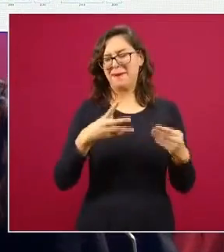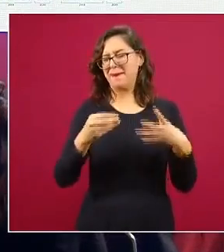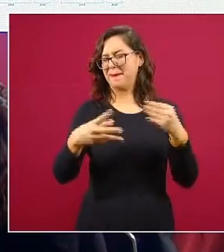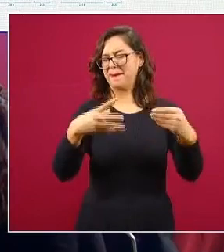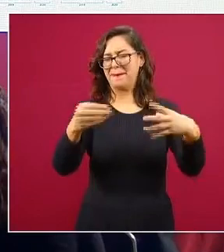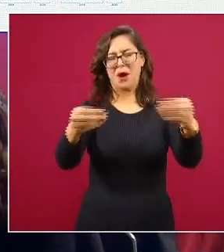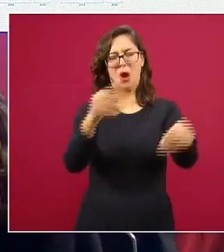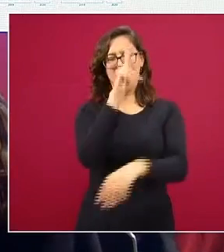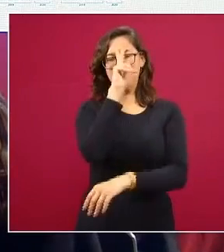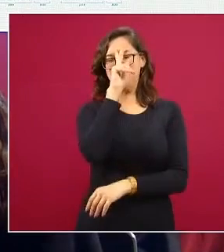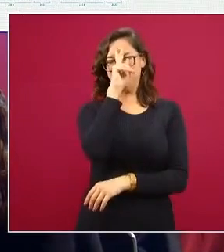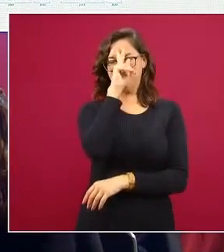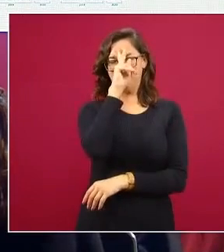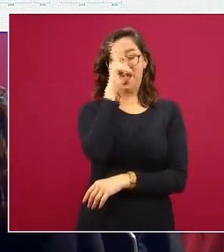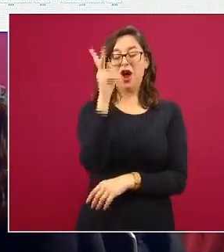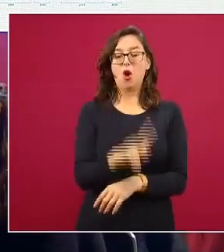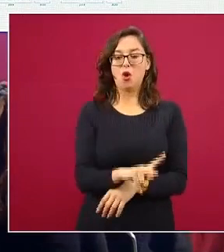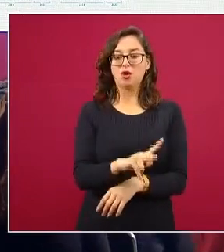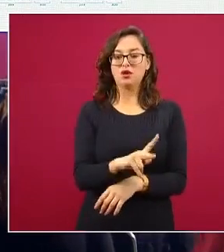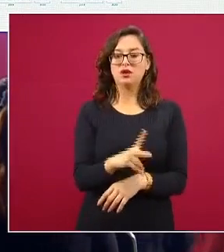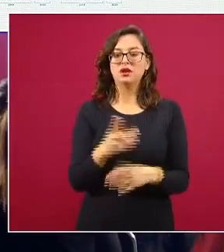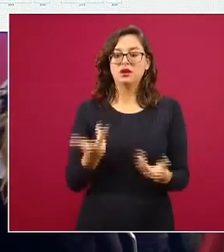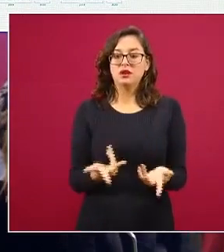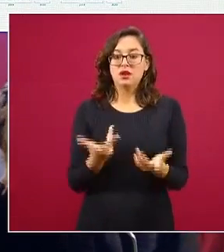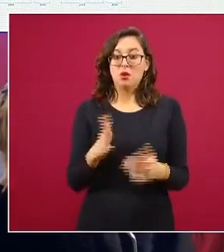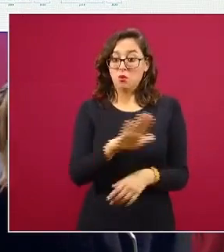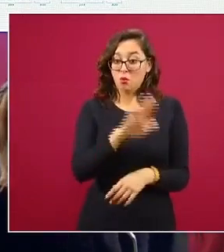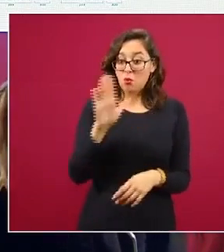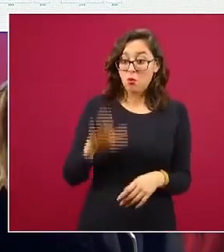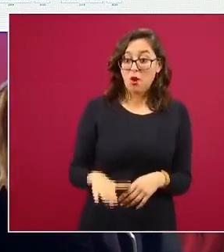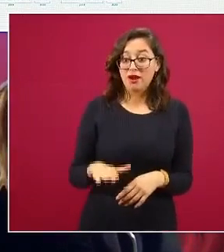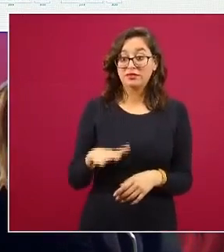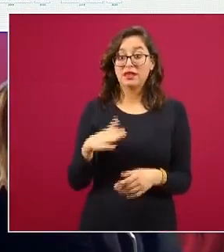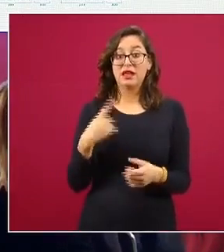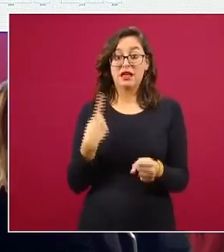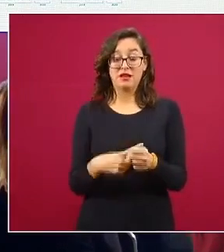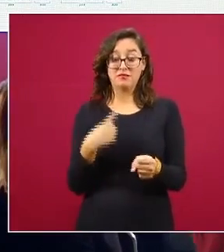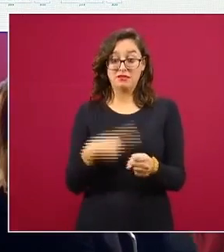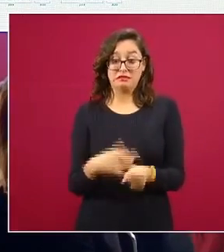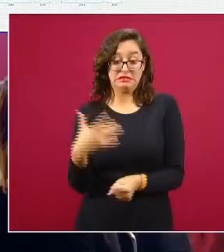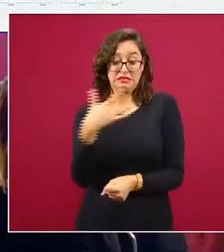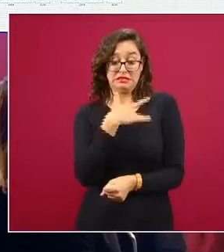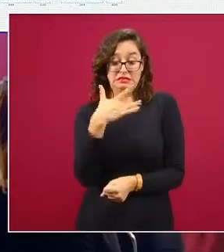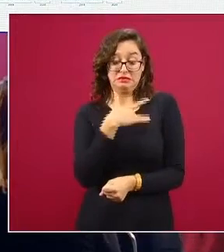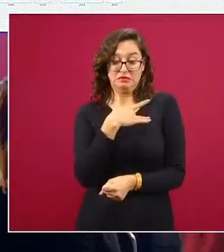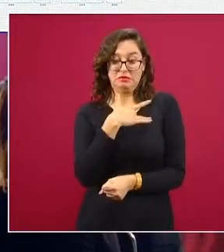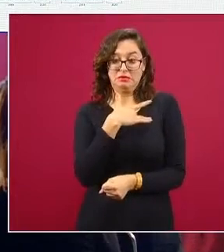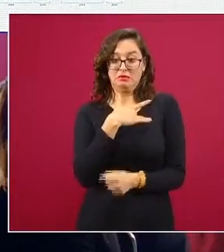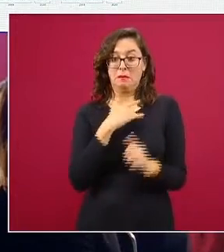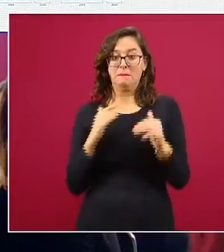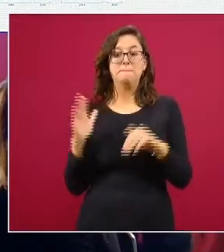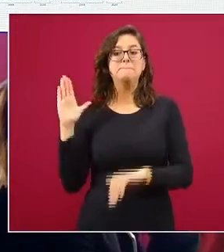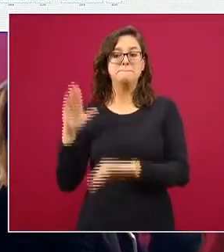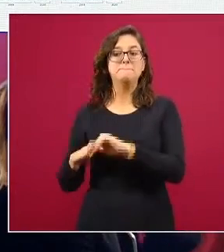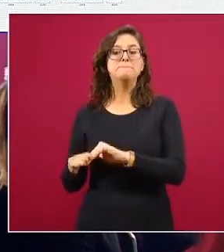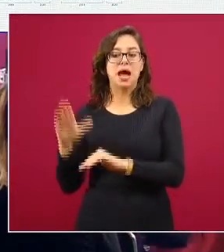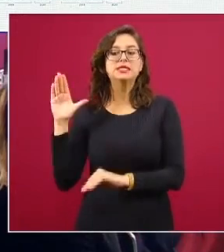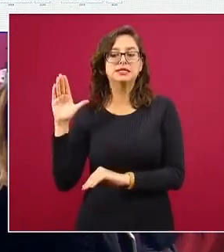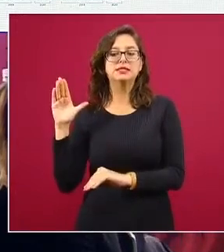violenta observamos que el aumento por exceso de muerte por enfermedades cardíacas supera